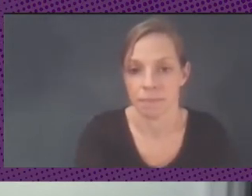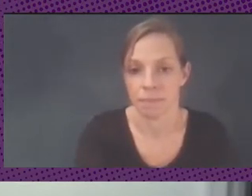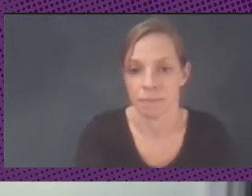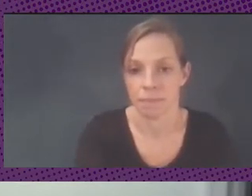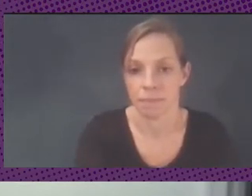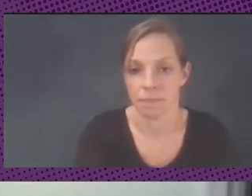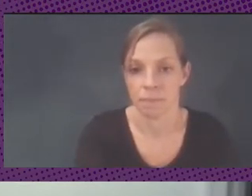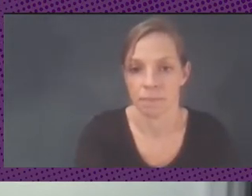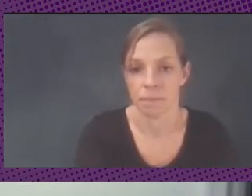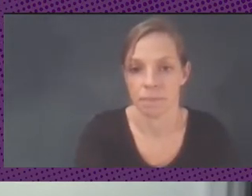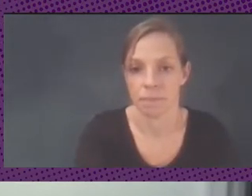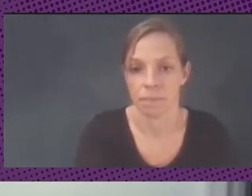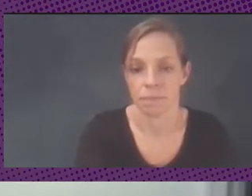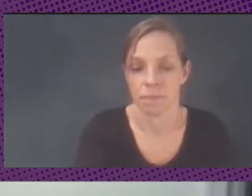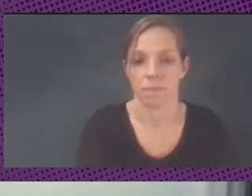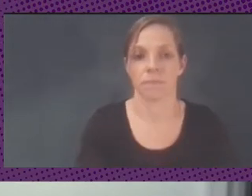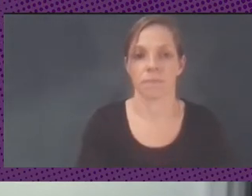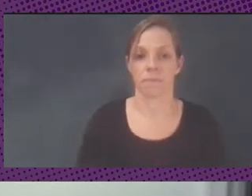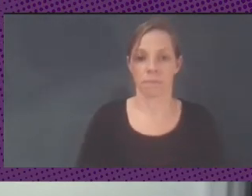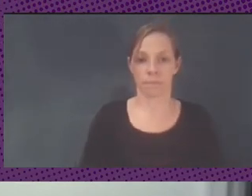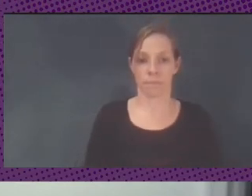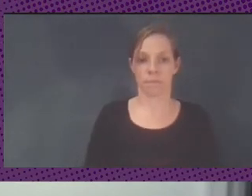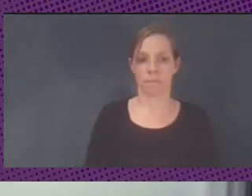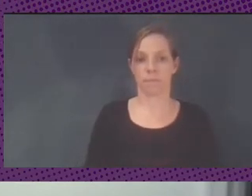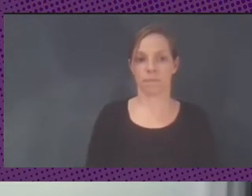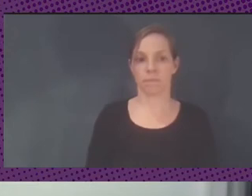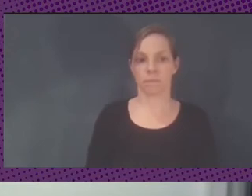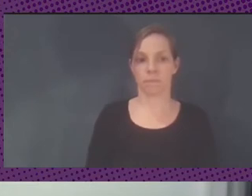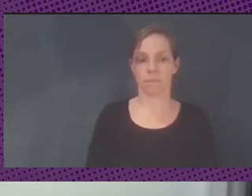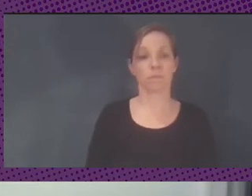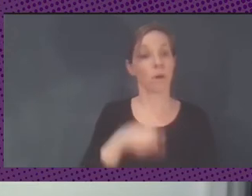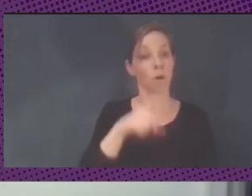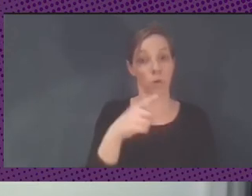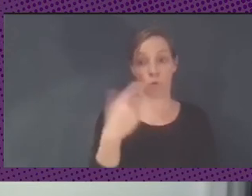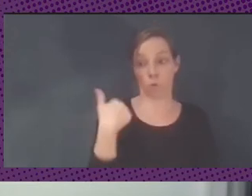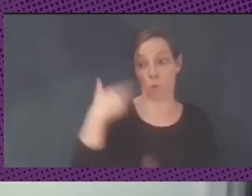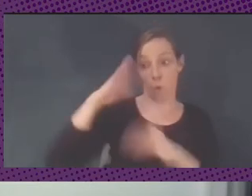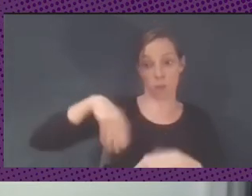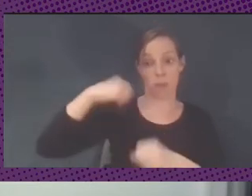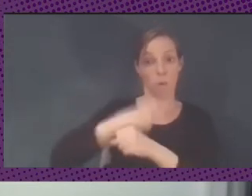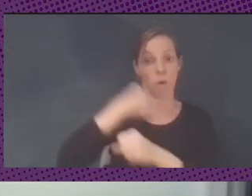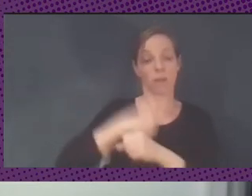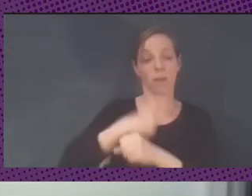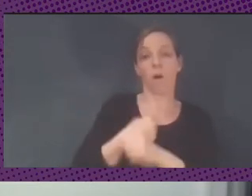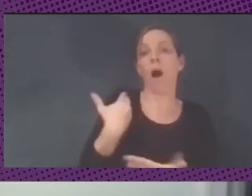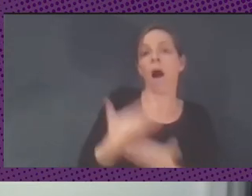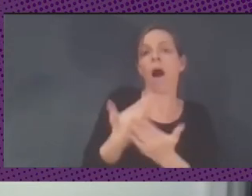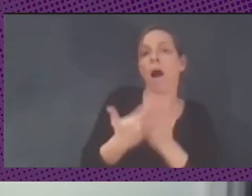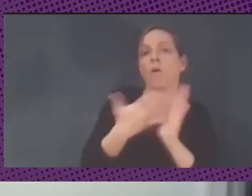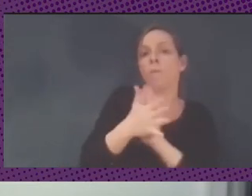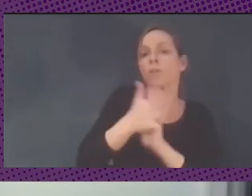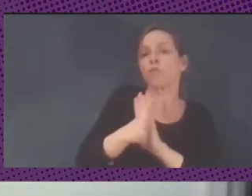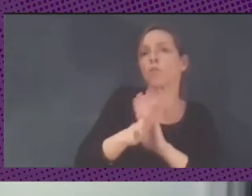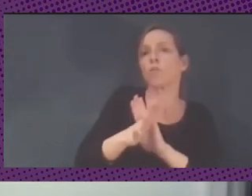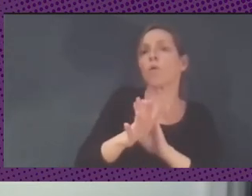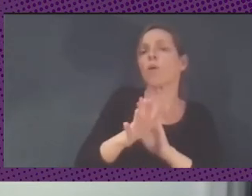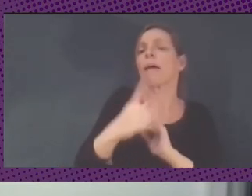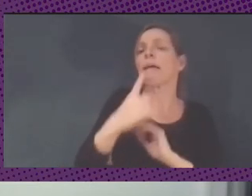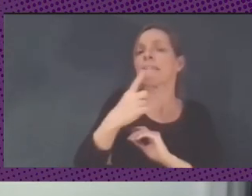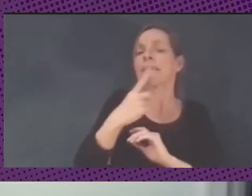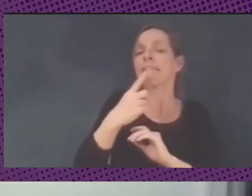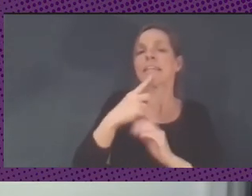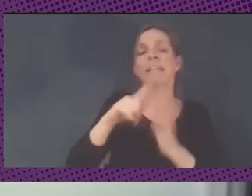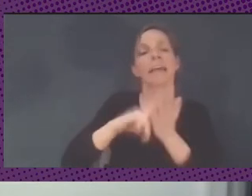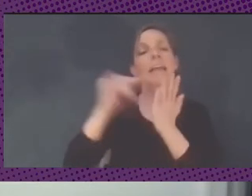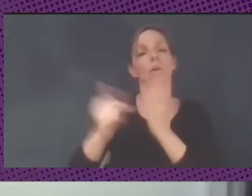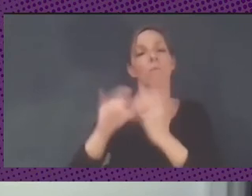la que escribiste en el Wall Street Consenso fue la lengua de las Naciones sobre la desarrollo la Y